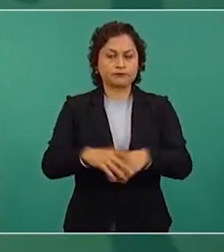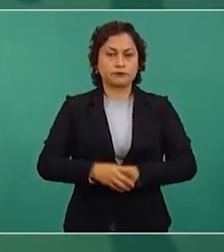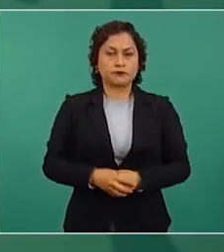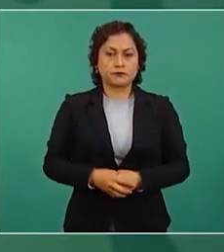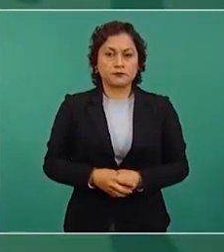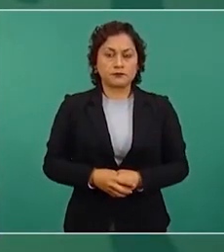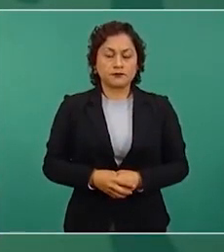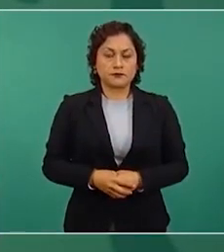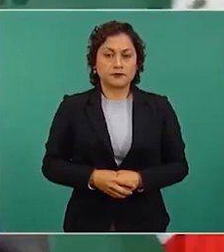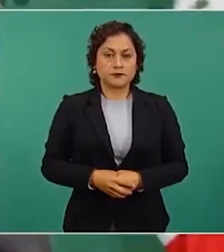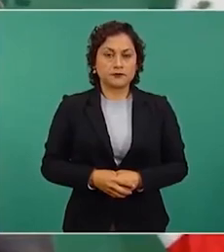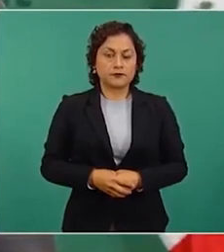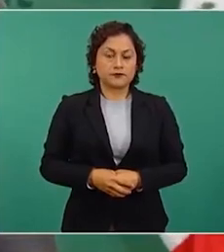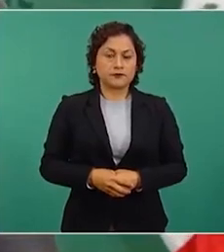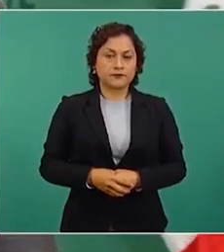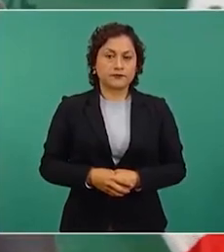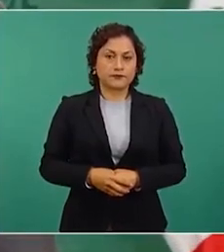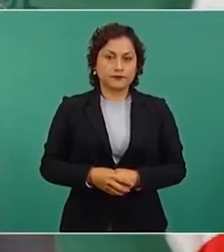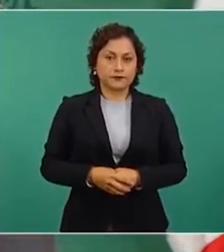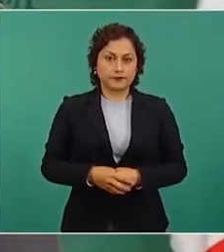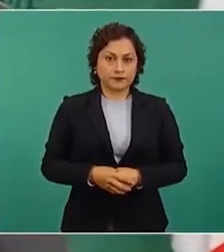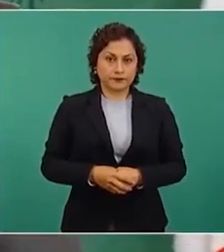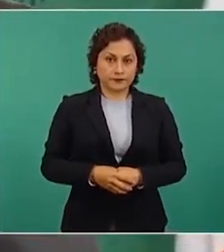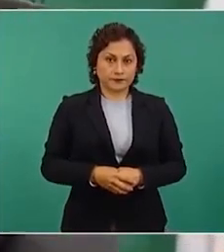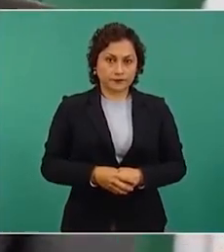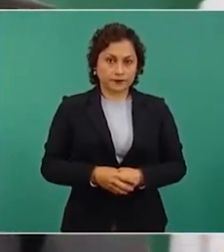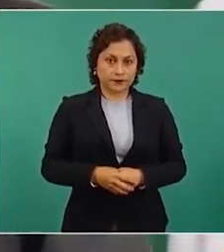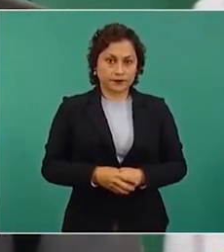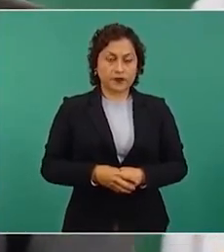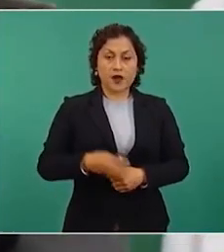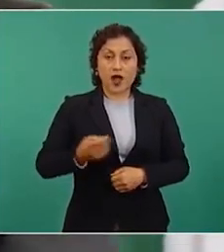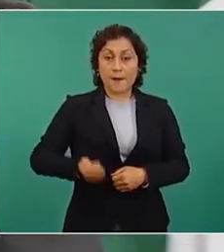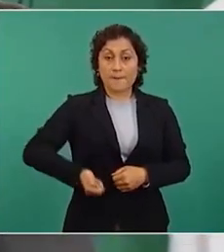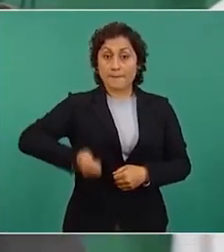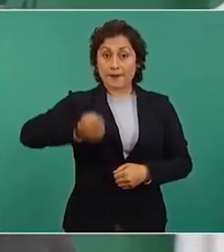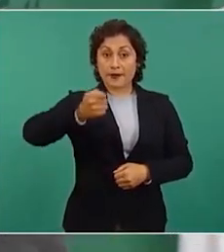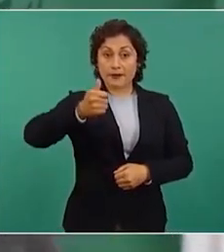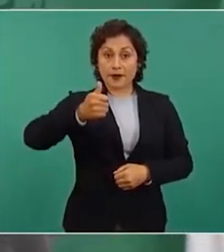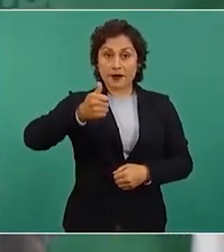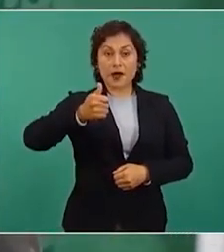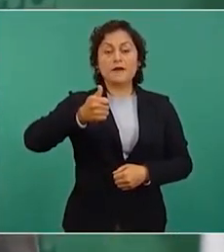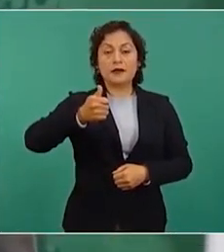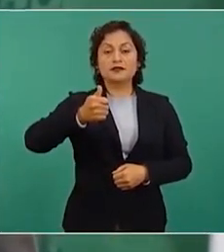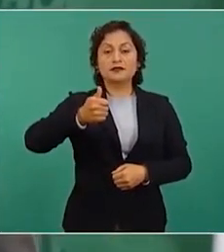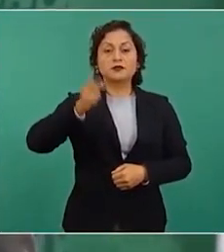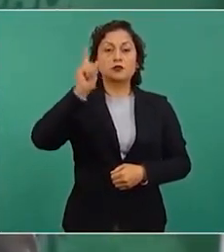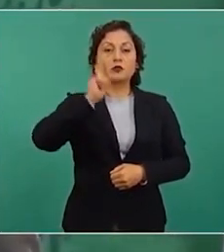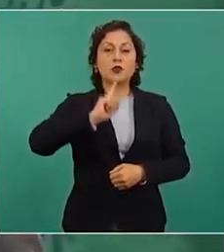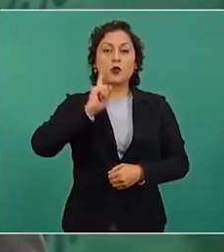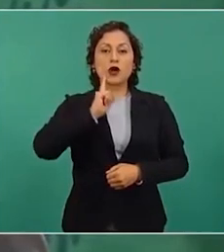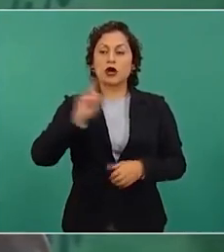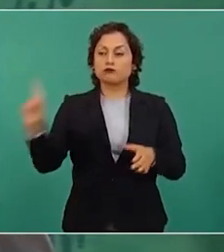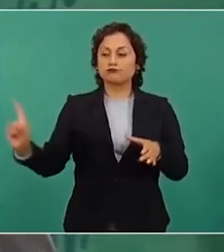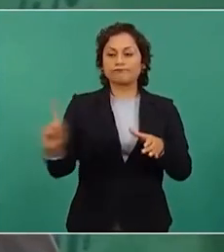por primera vez va a estar encabezando el Banco de México una mujer